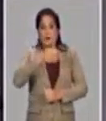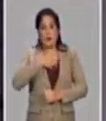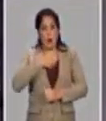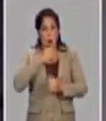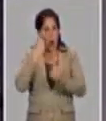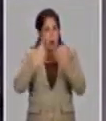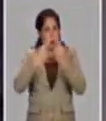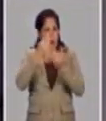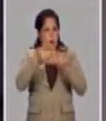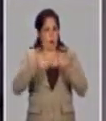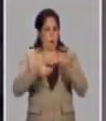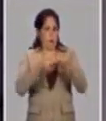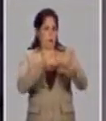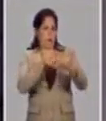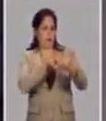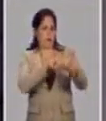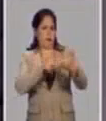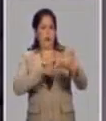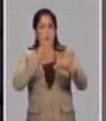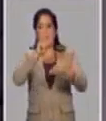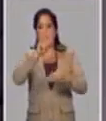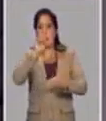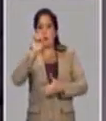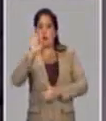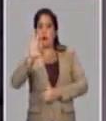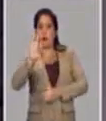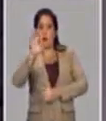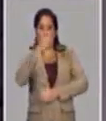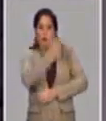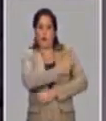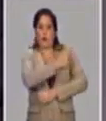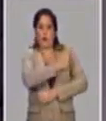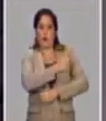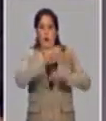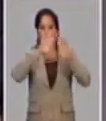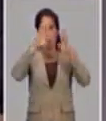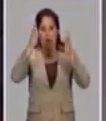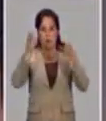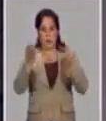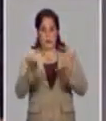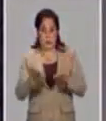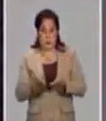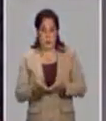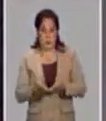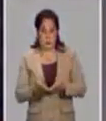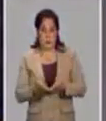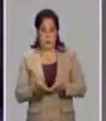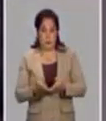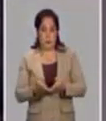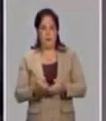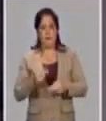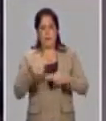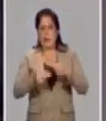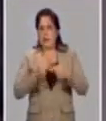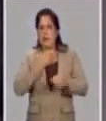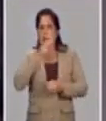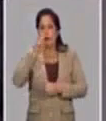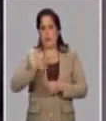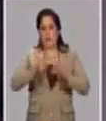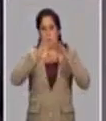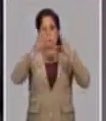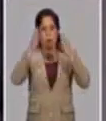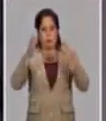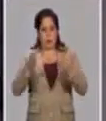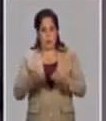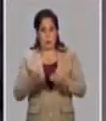30, yo tengo aquí algunos datos, hay 308 candidatos vacunales hoy que se desarrollan, se